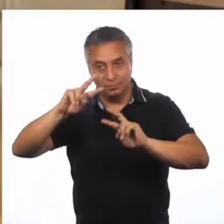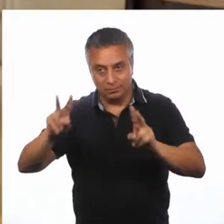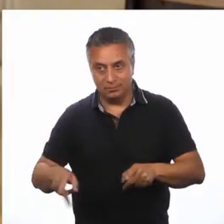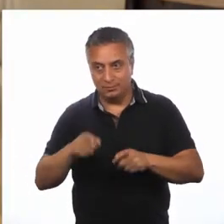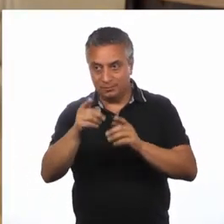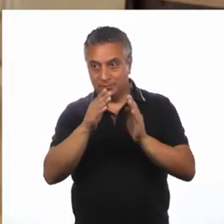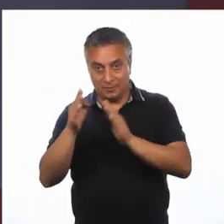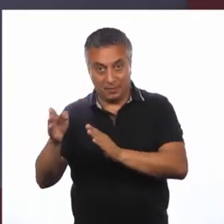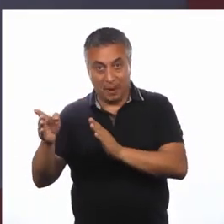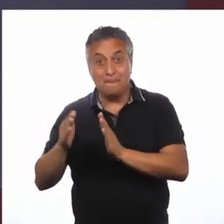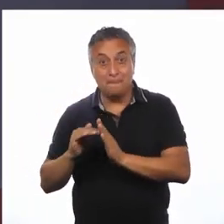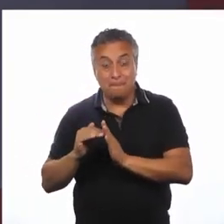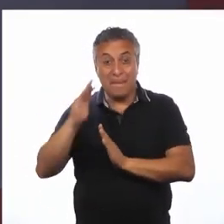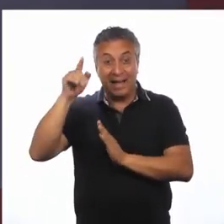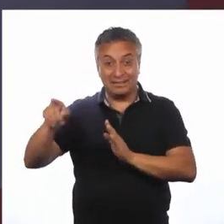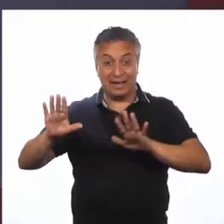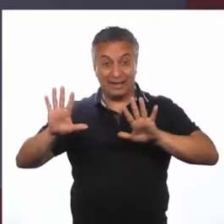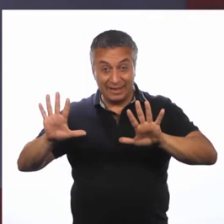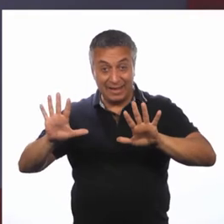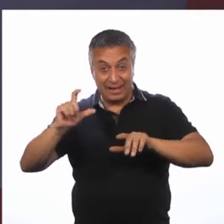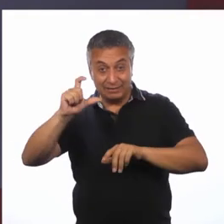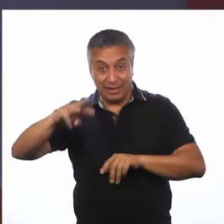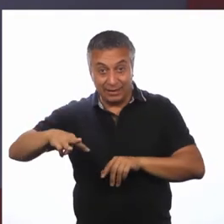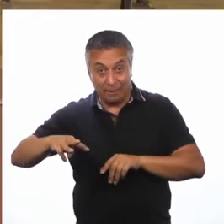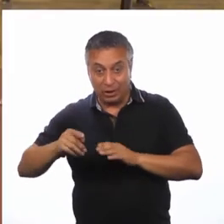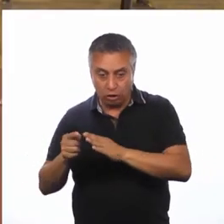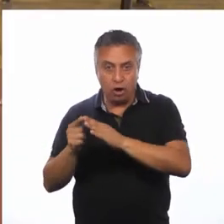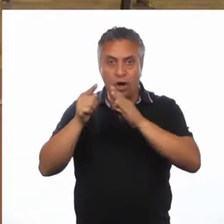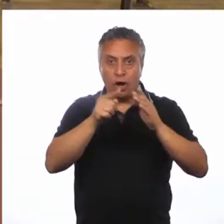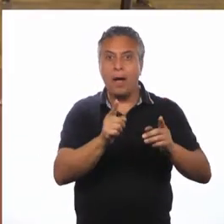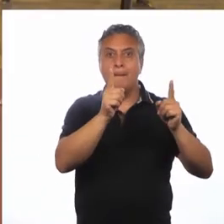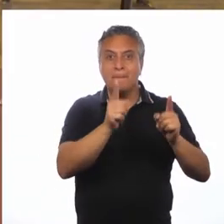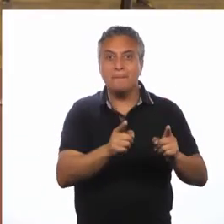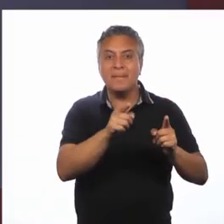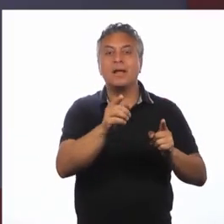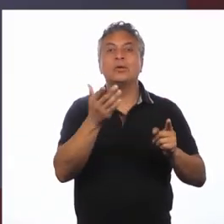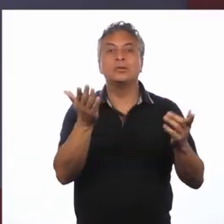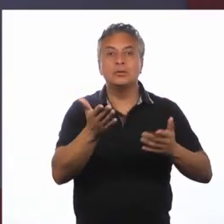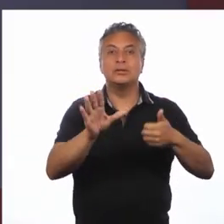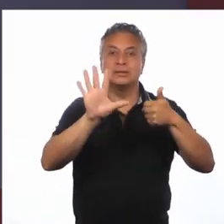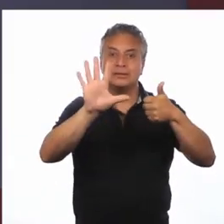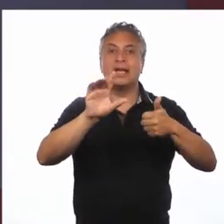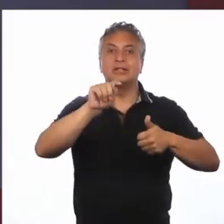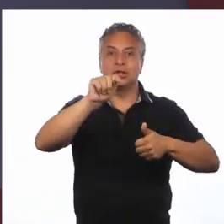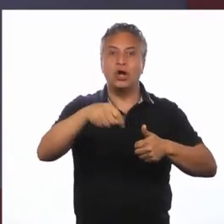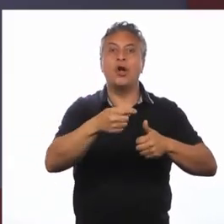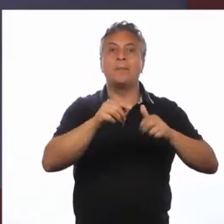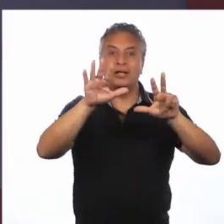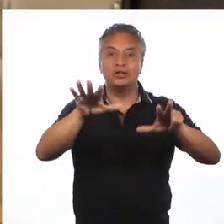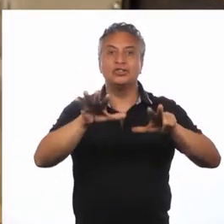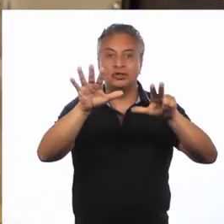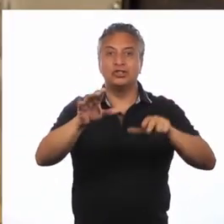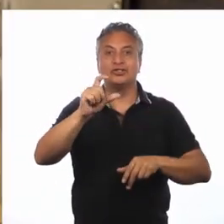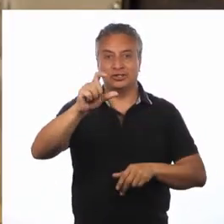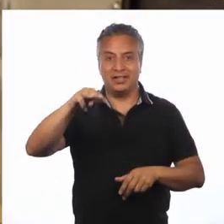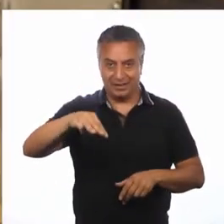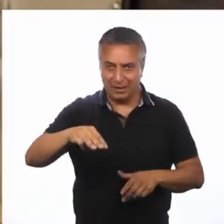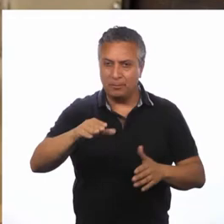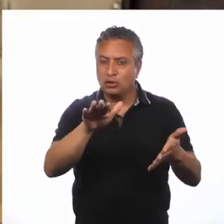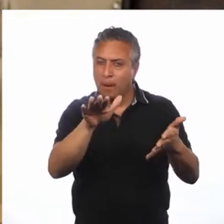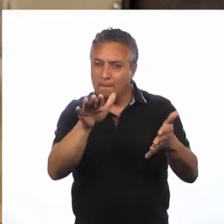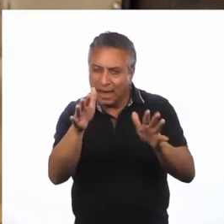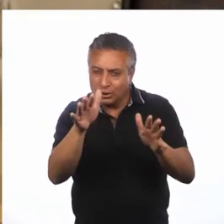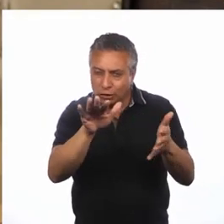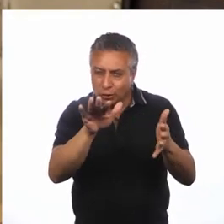Si el segmento mayor mide 10 centímetros El segmento menor Medirá 6,18 centímetros